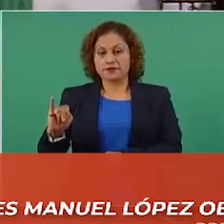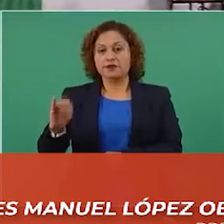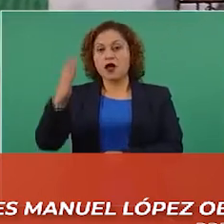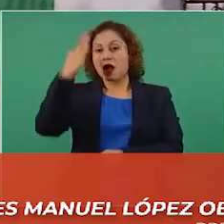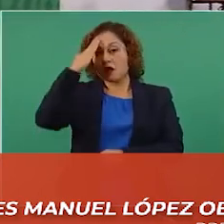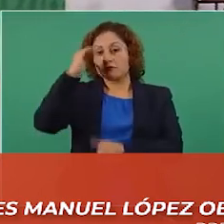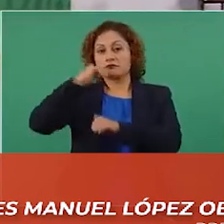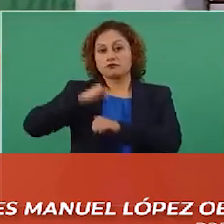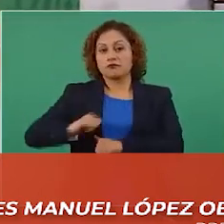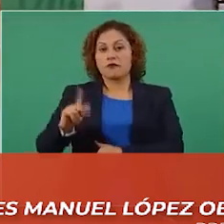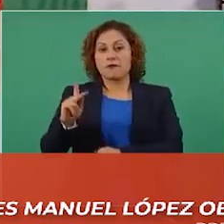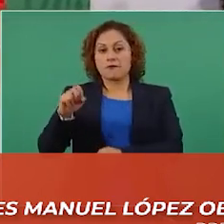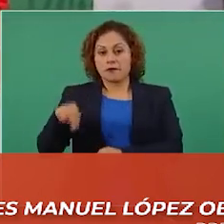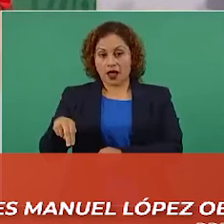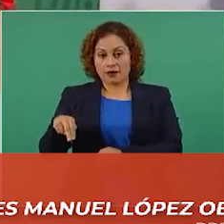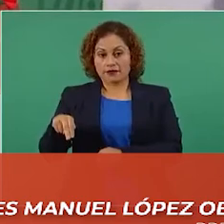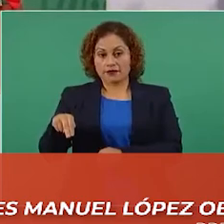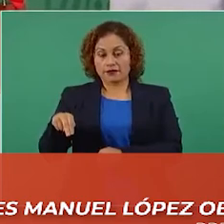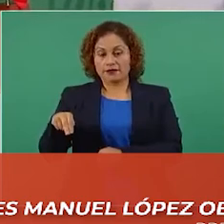del PAN